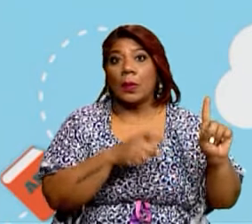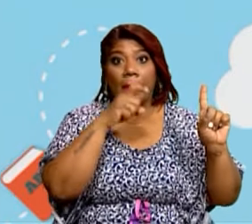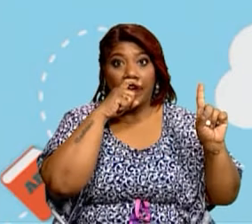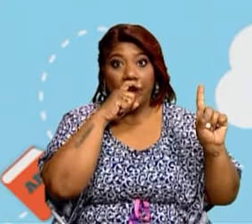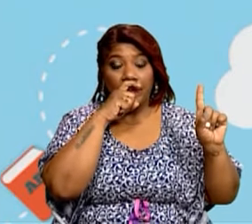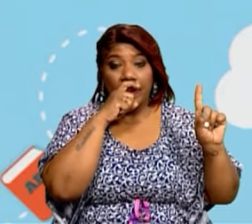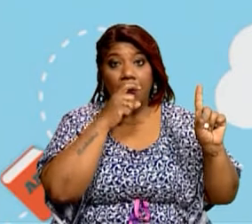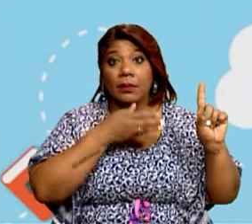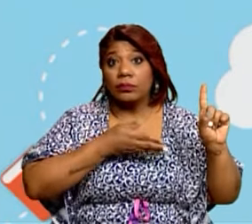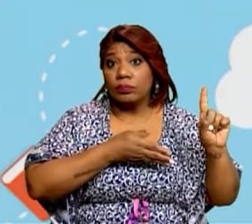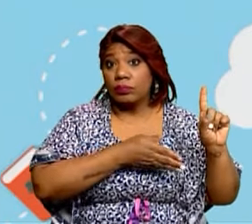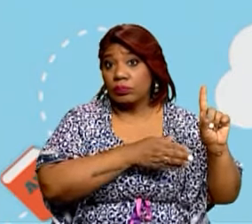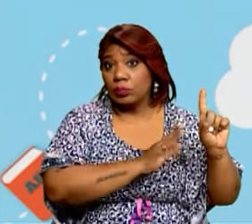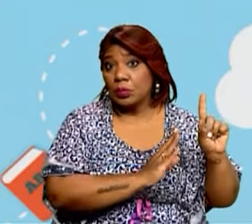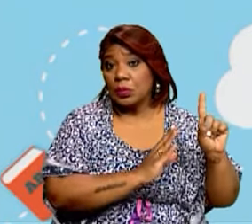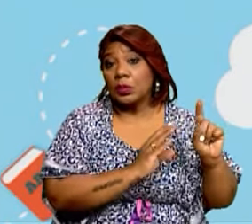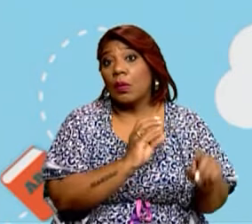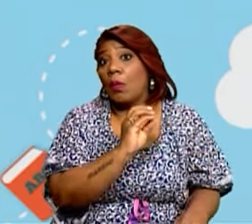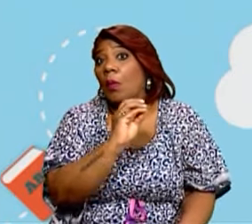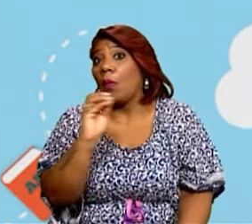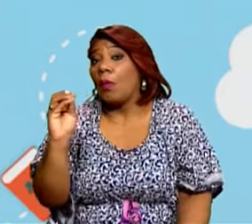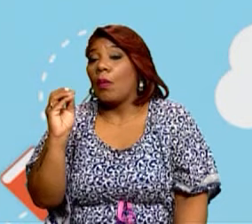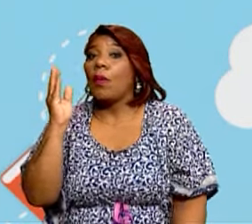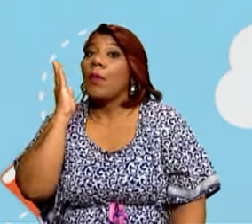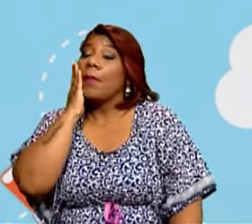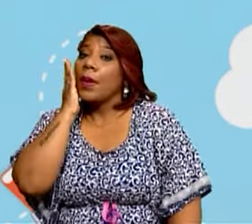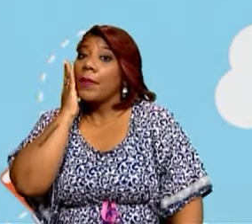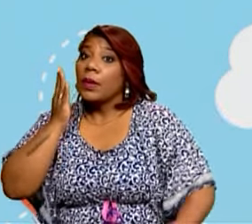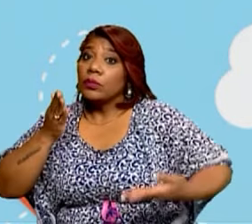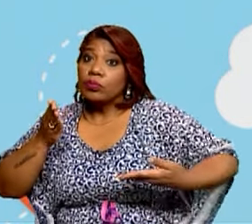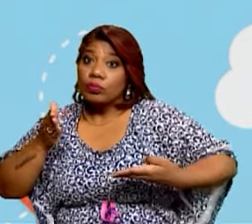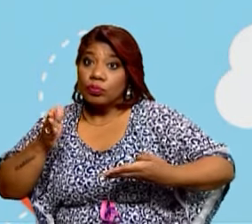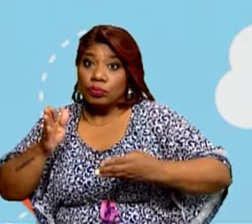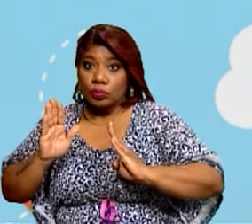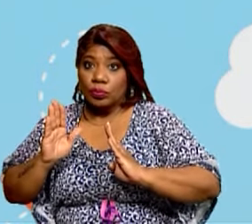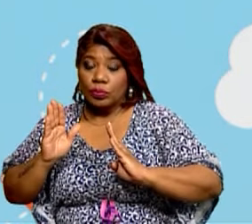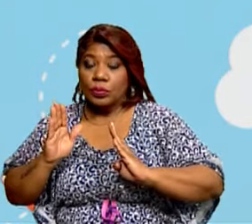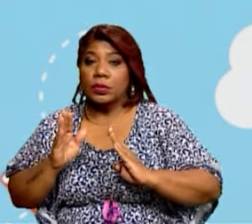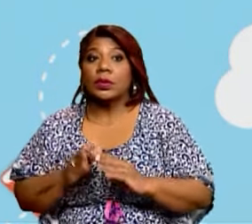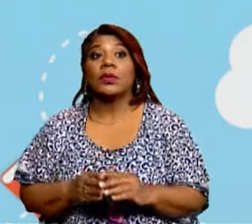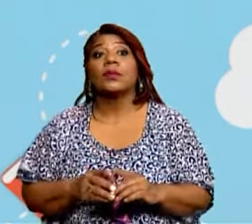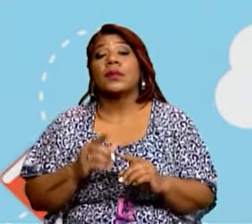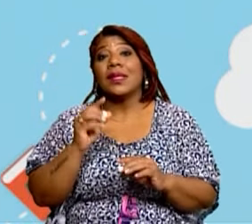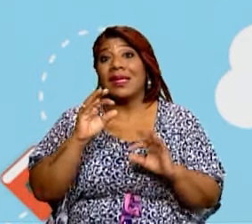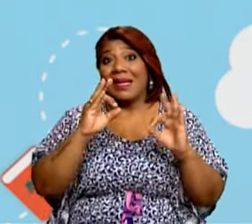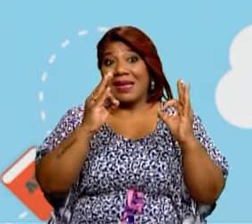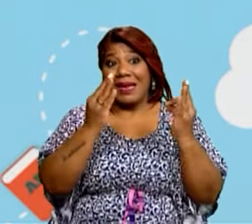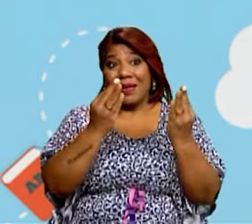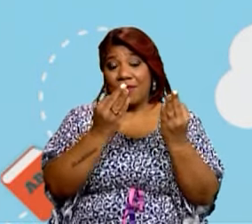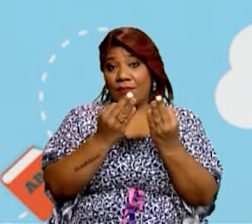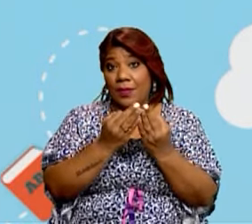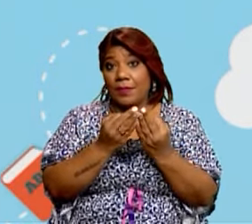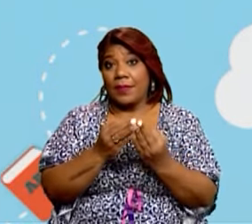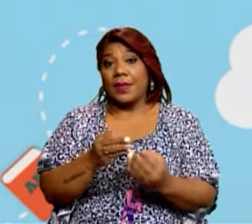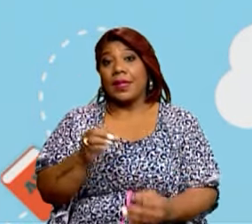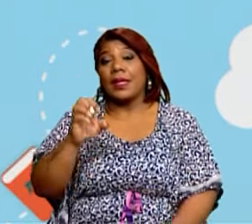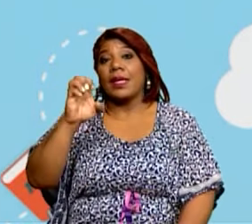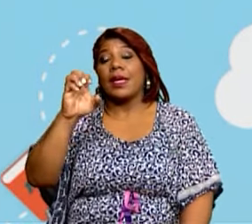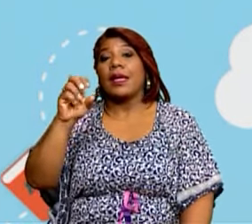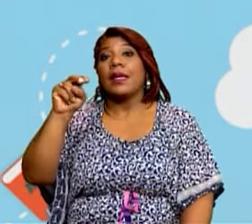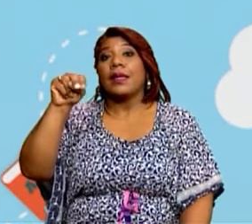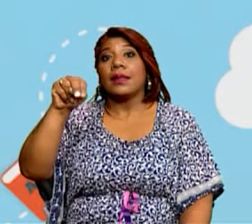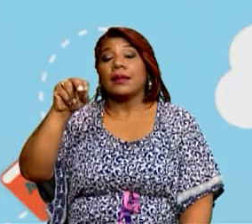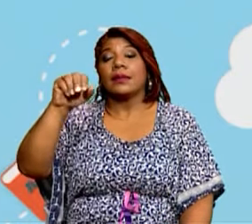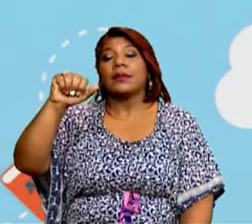La familia ensamblada está formada por varios miembros que formaron una nueva familia.